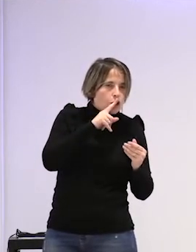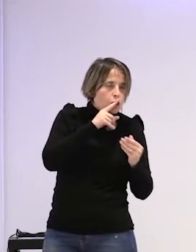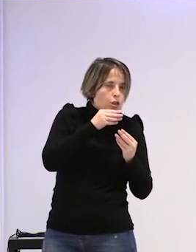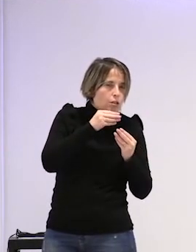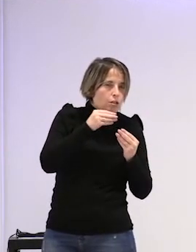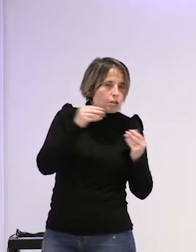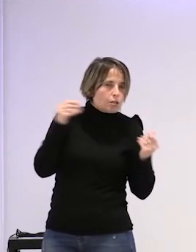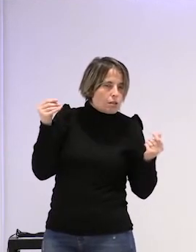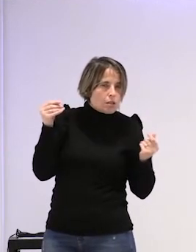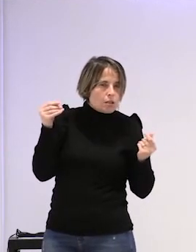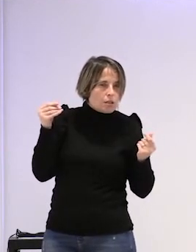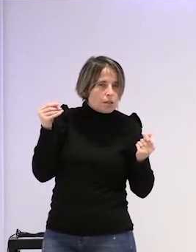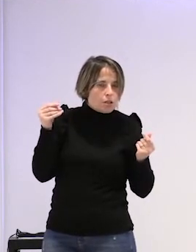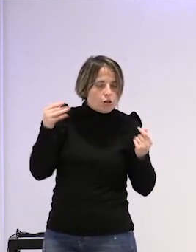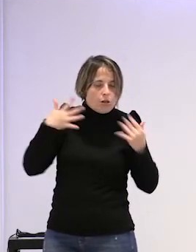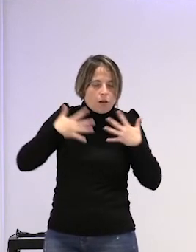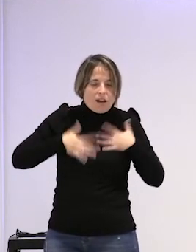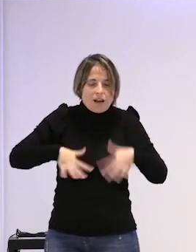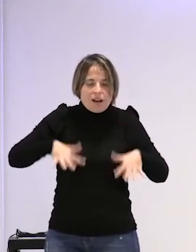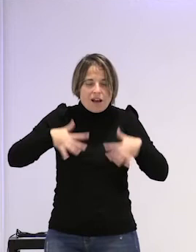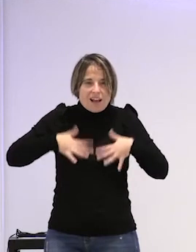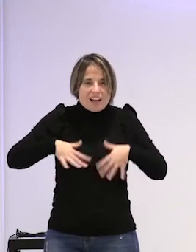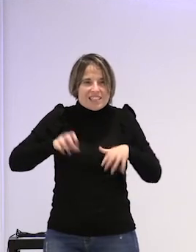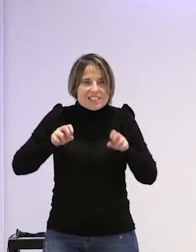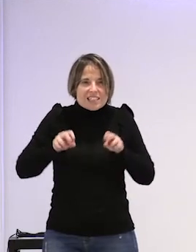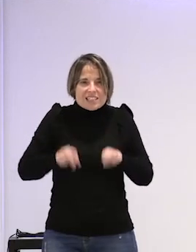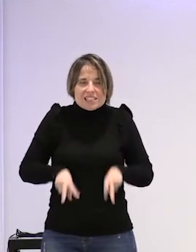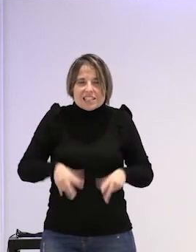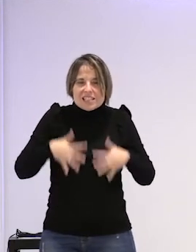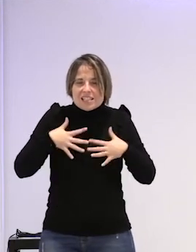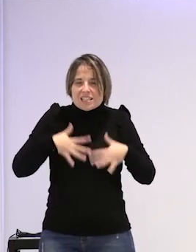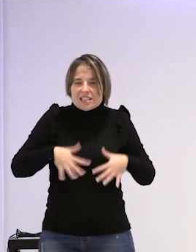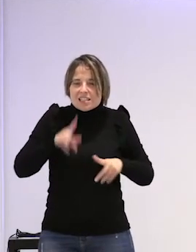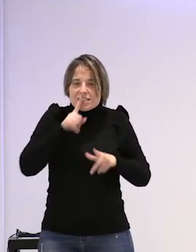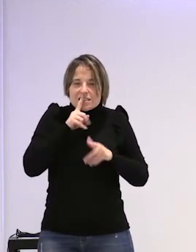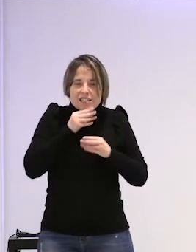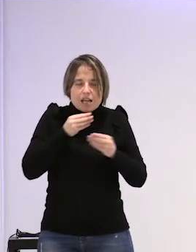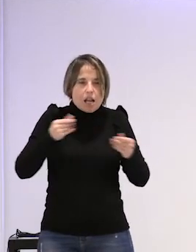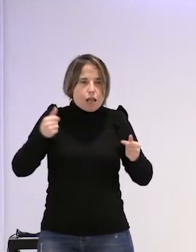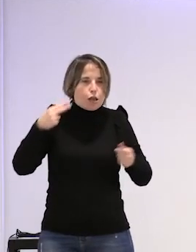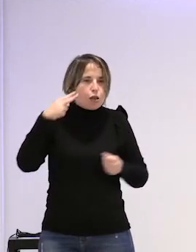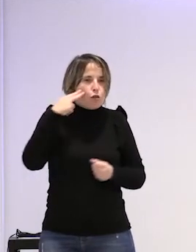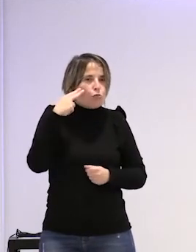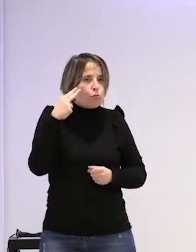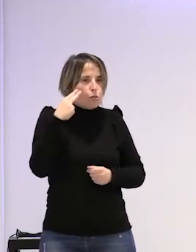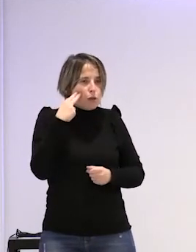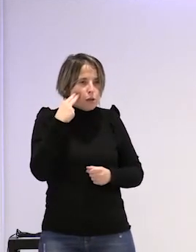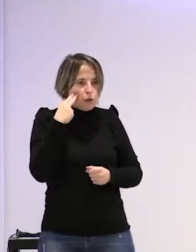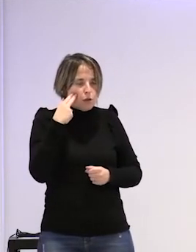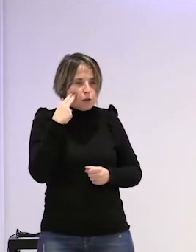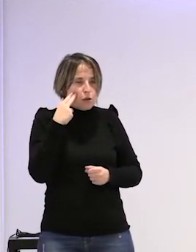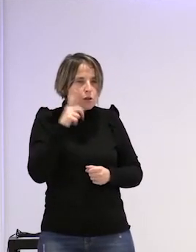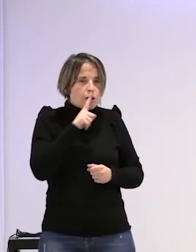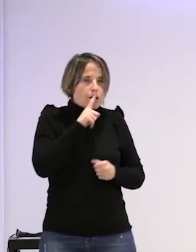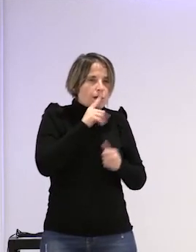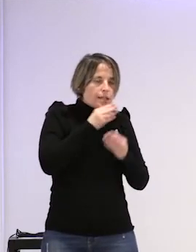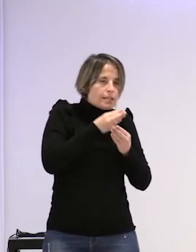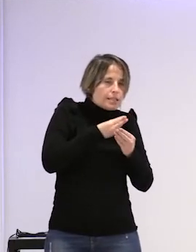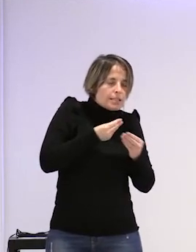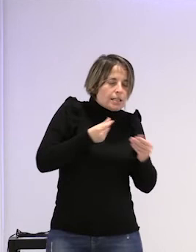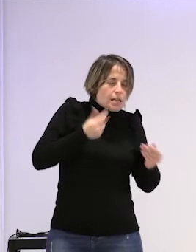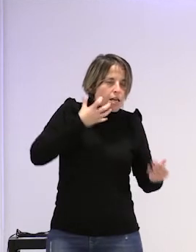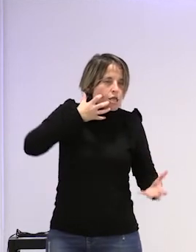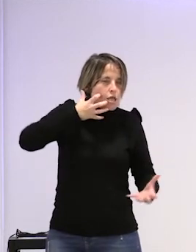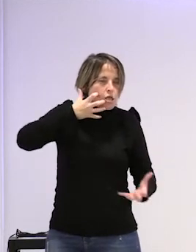de desnudez silencio de miedo silencio que grita